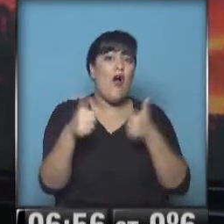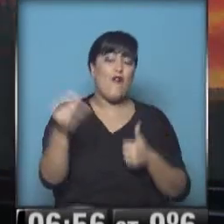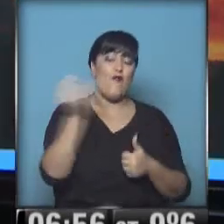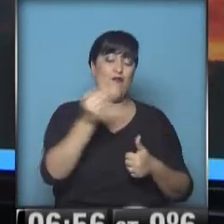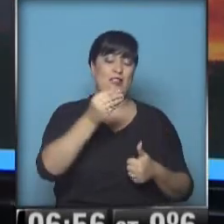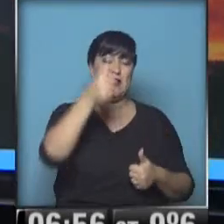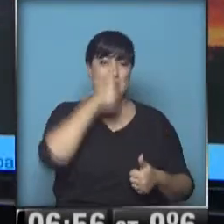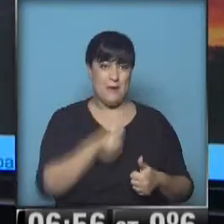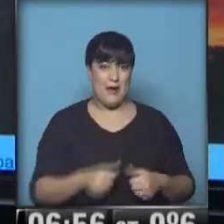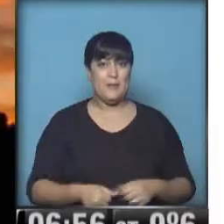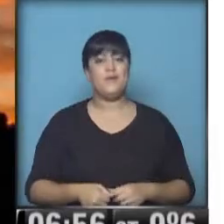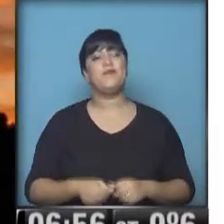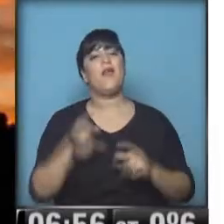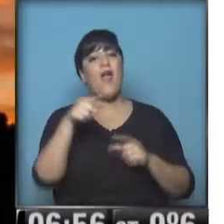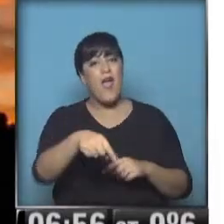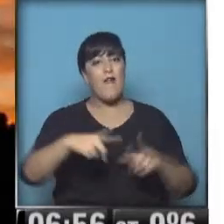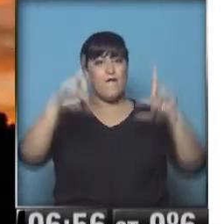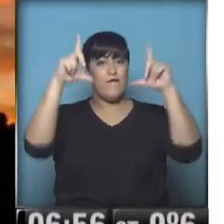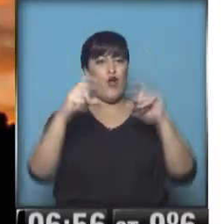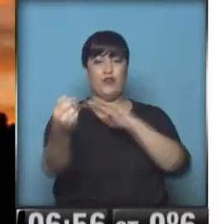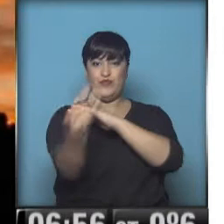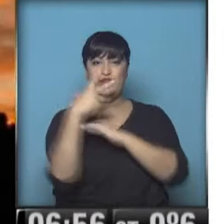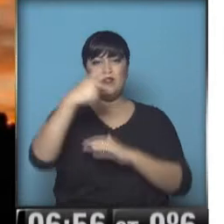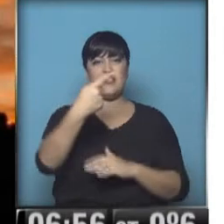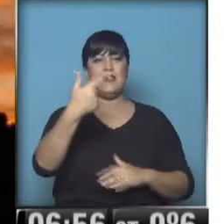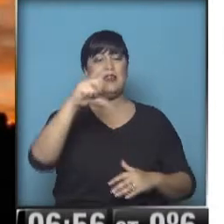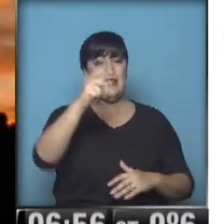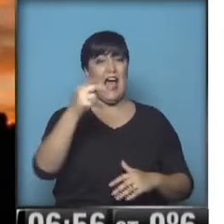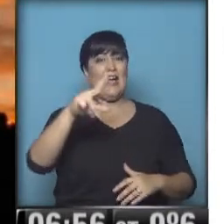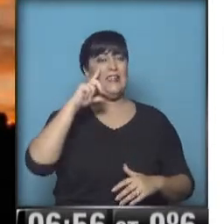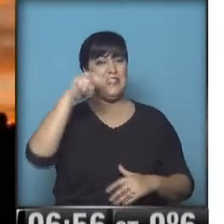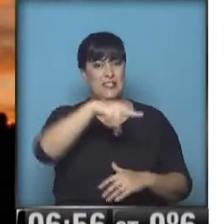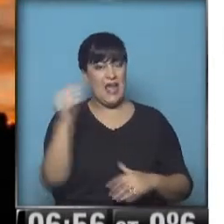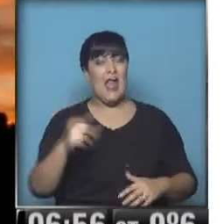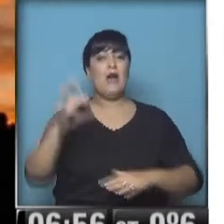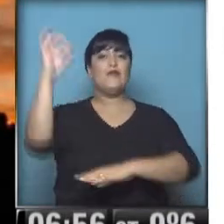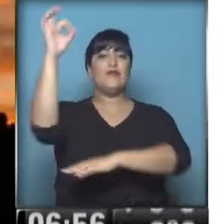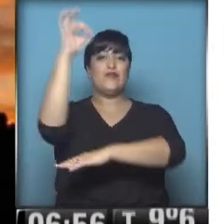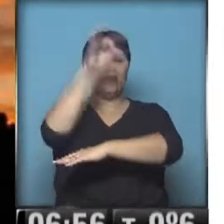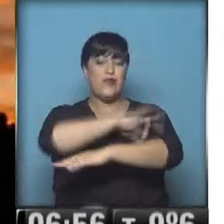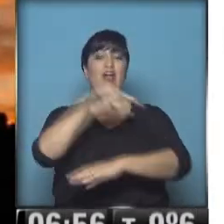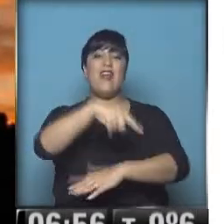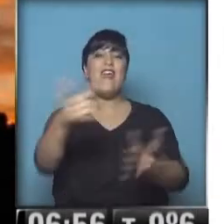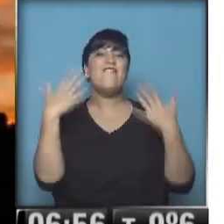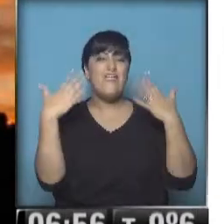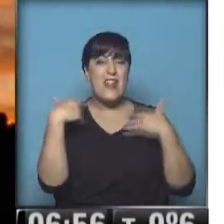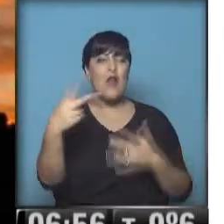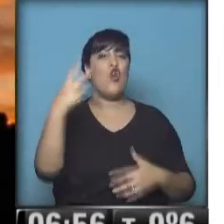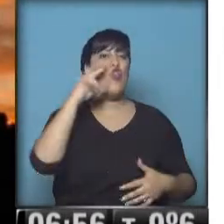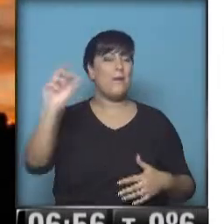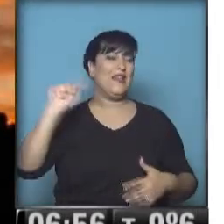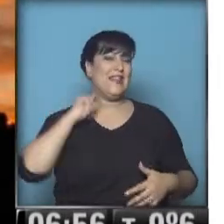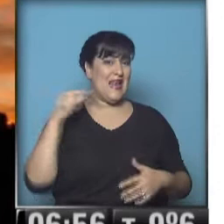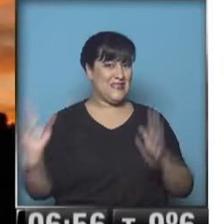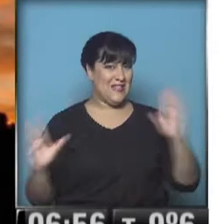estar con nosotros también. Y aquí llegan las fotos. Karina Kalecki, atardecer verano 2013. Muy linda foto,